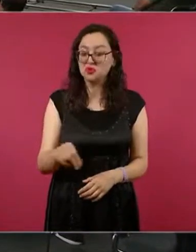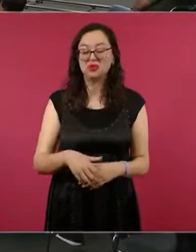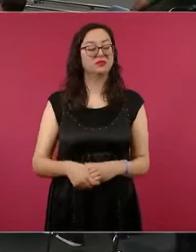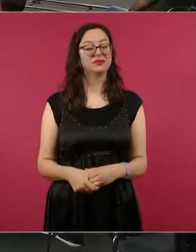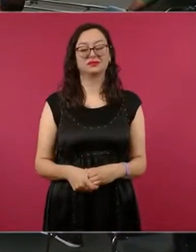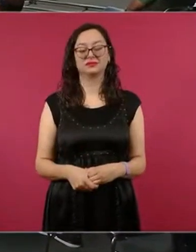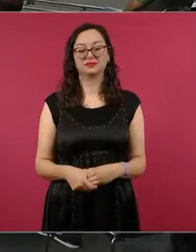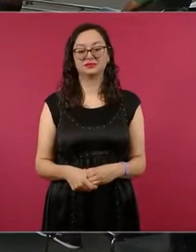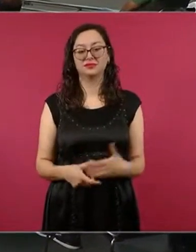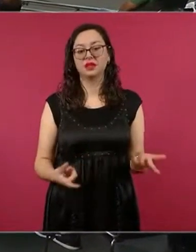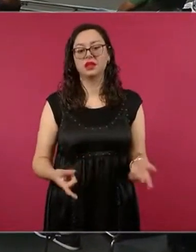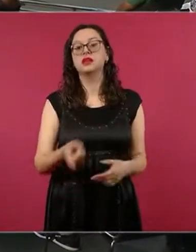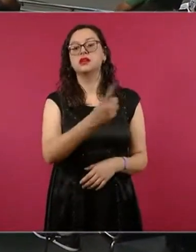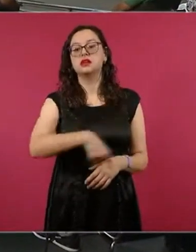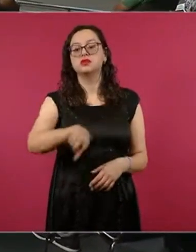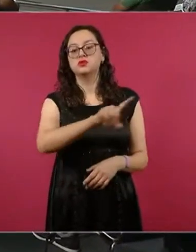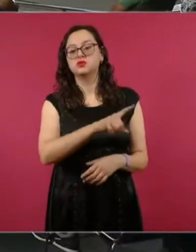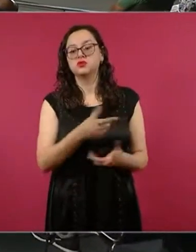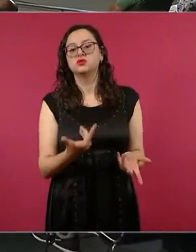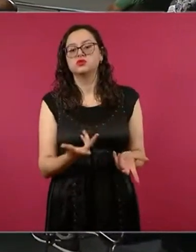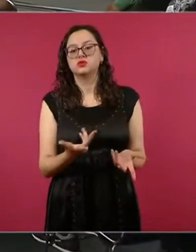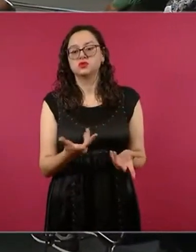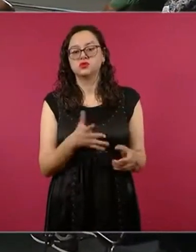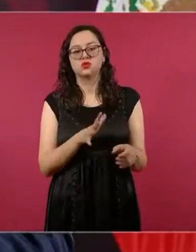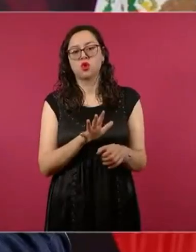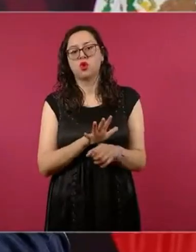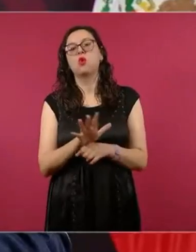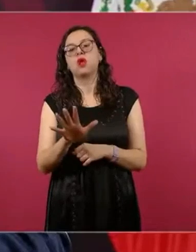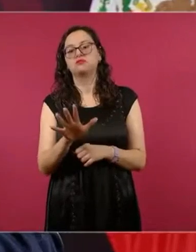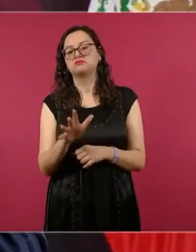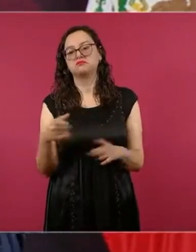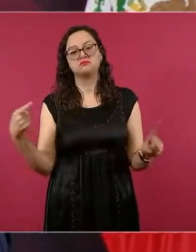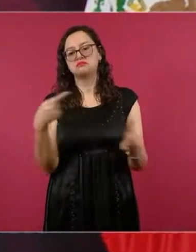para cumplir otra función,